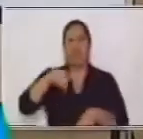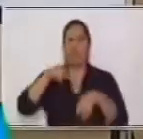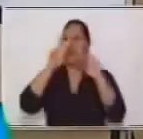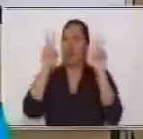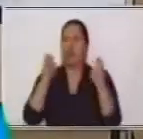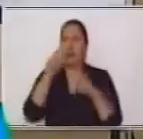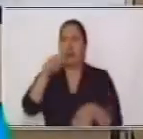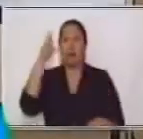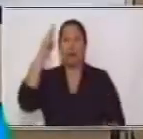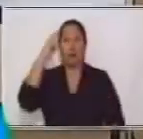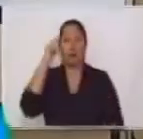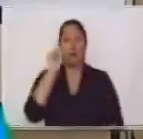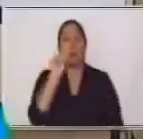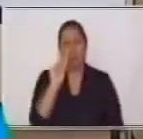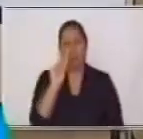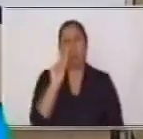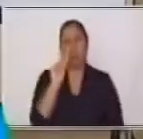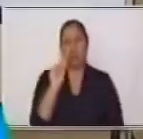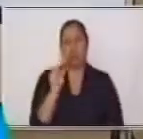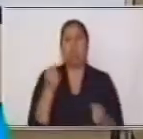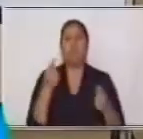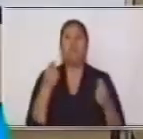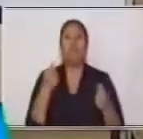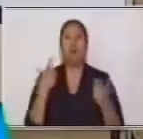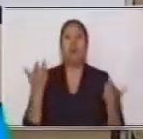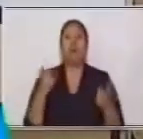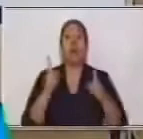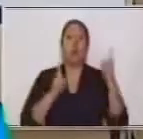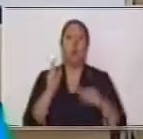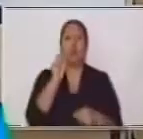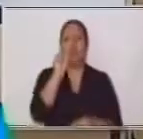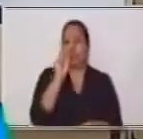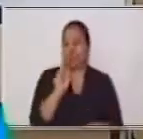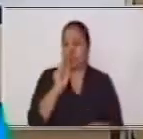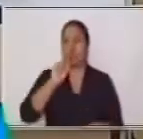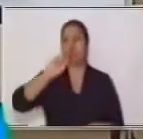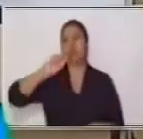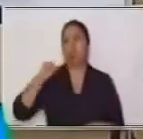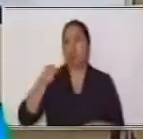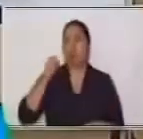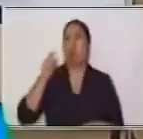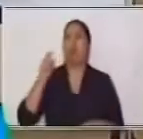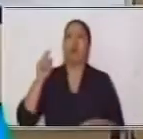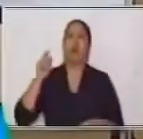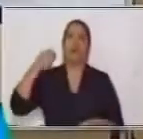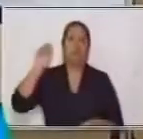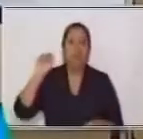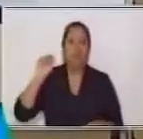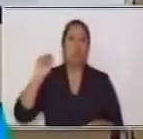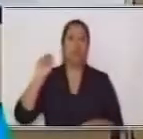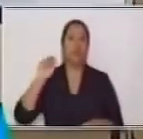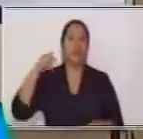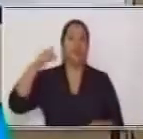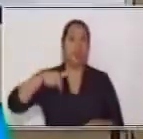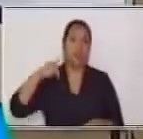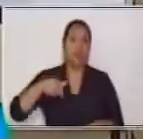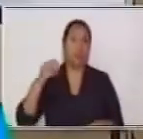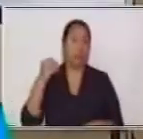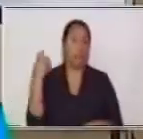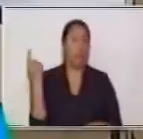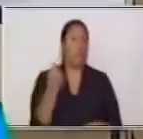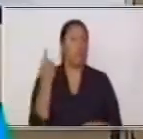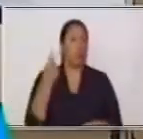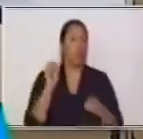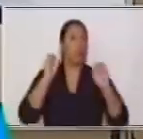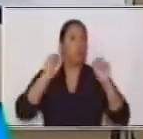a recordar un poquito sobre signos ortográficos o signos de puntuación en este caso, porque van a ser indispensables para poder